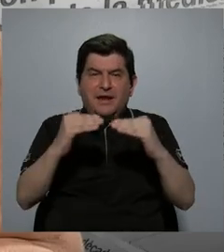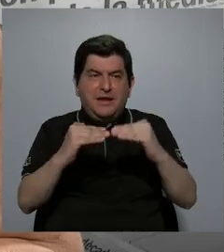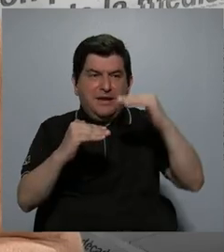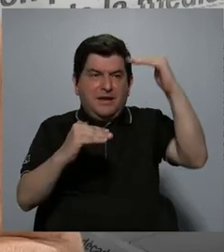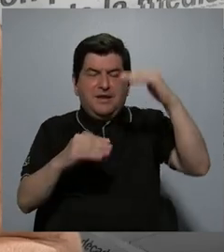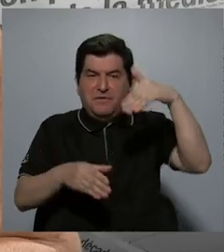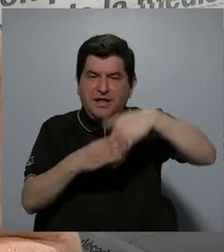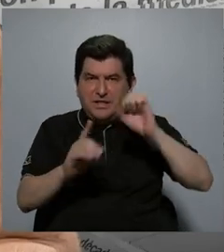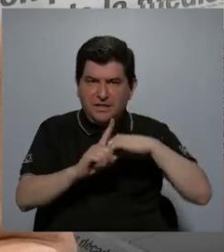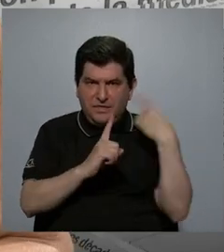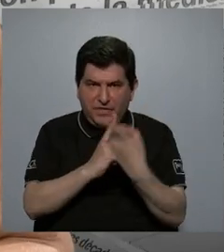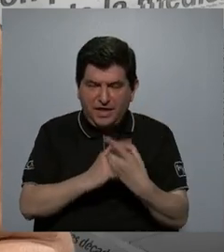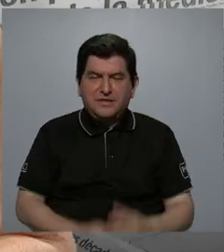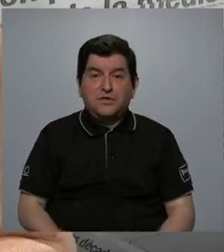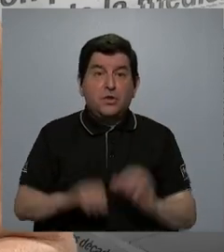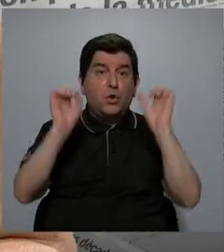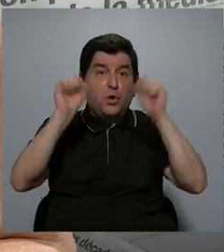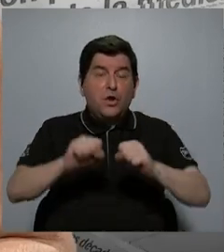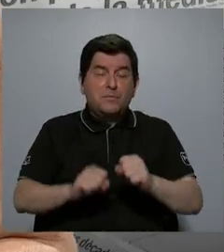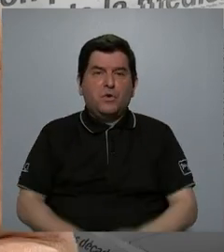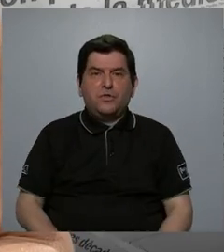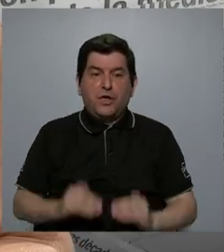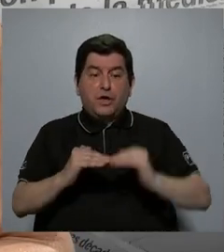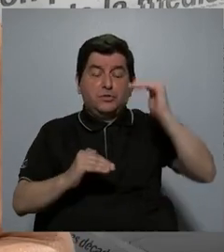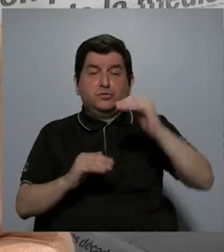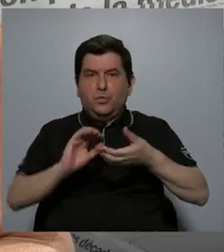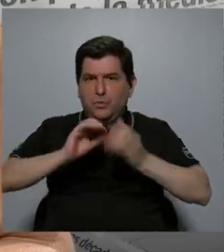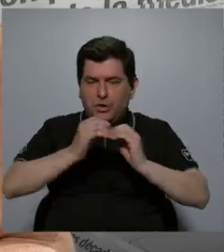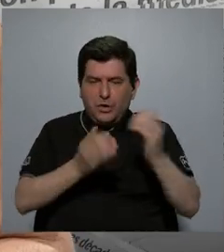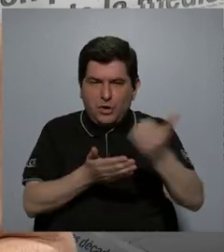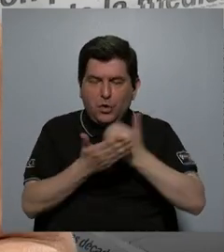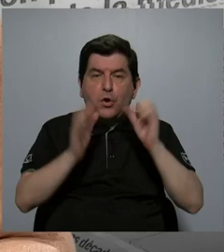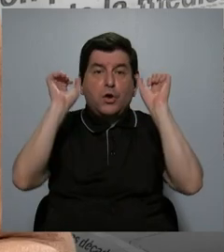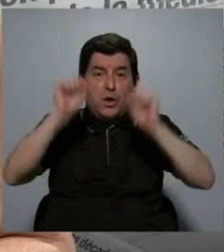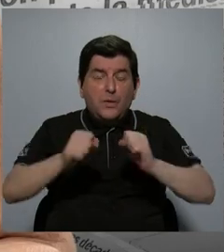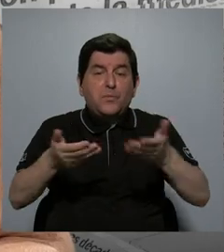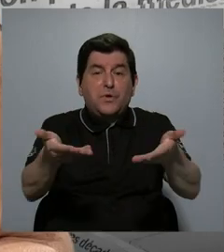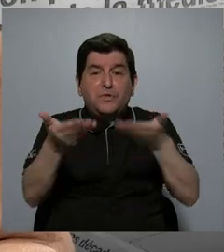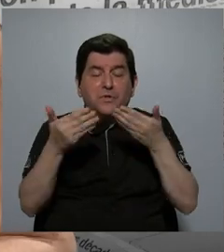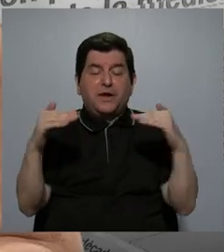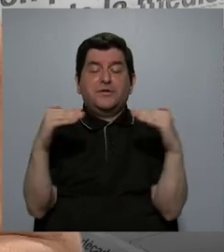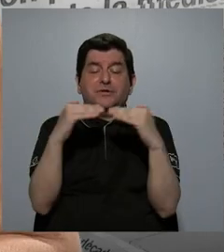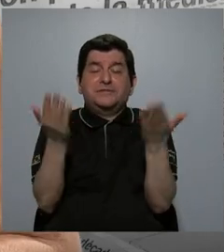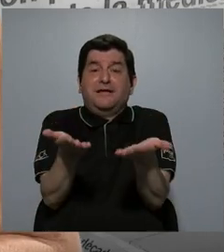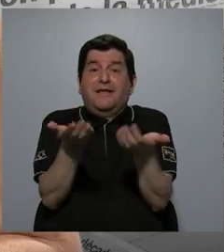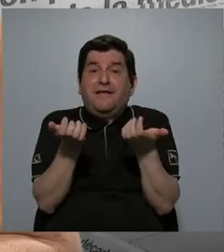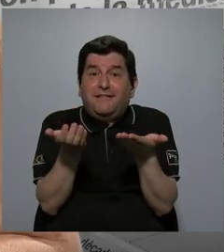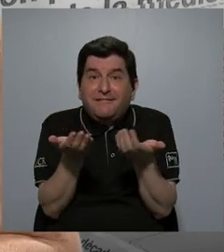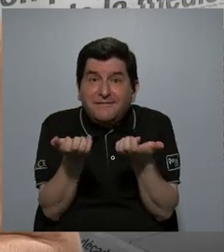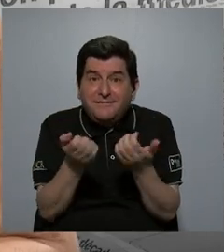sociedad y adquirir sobre todo más recursos, que parece que es lo que nos puede dar ese estatus que ansiamos,